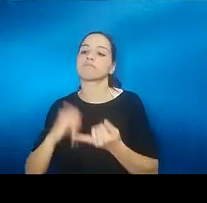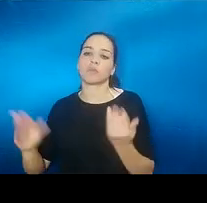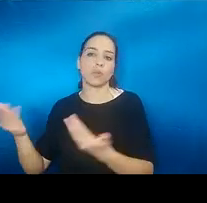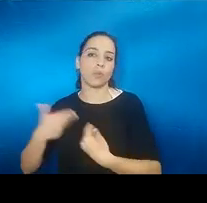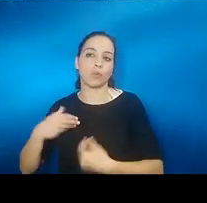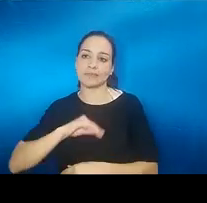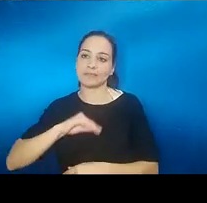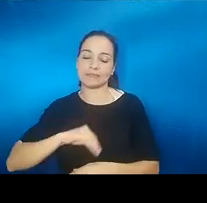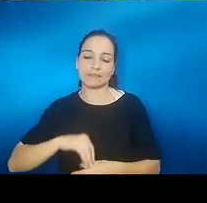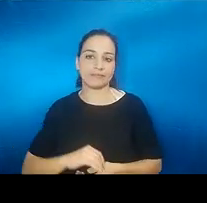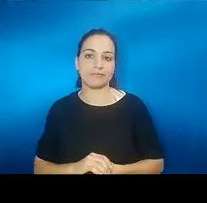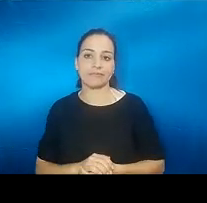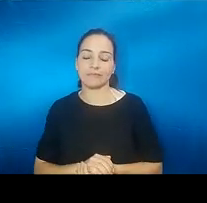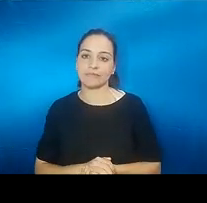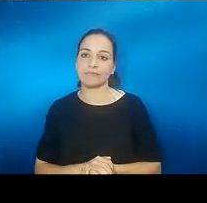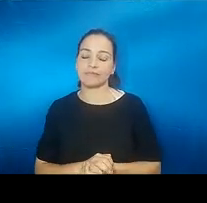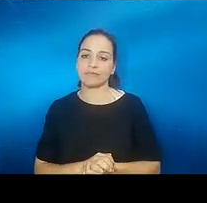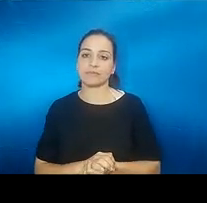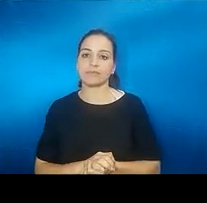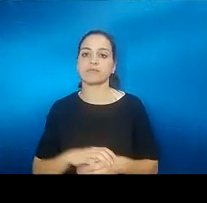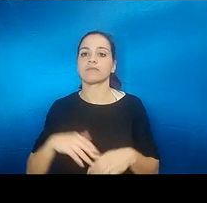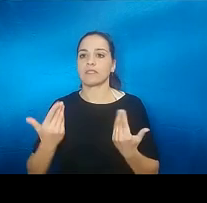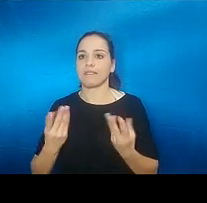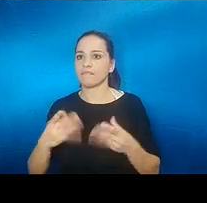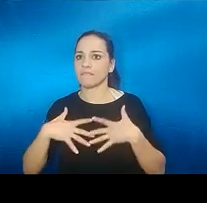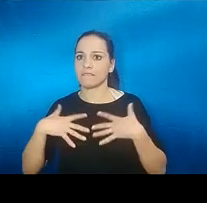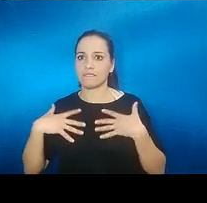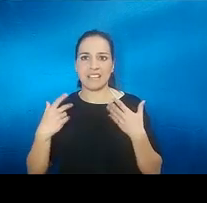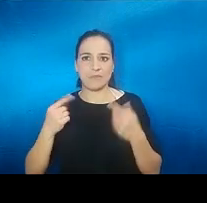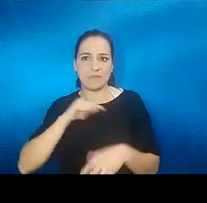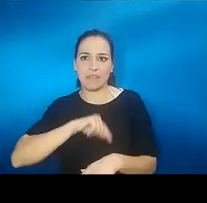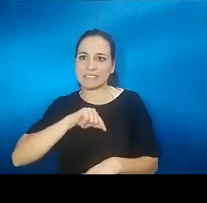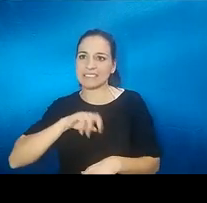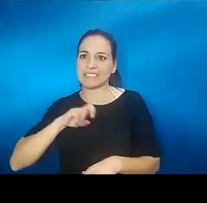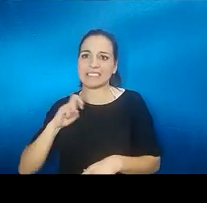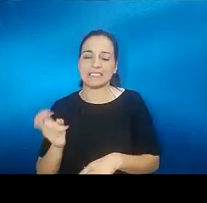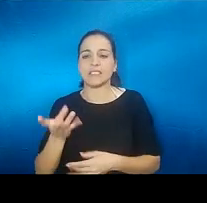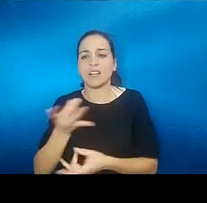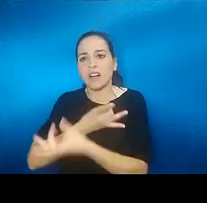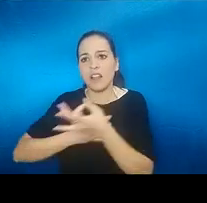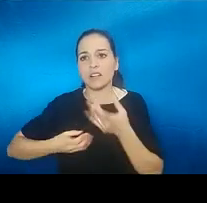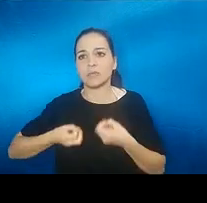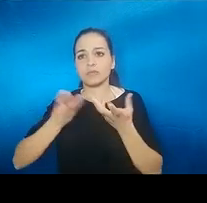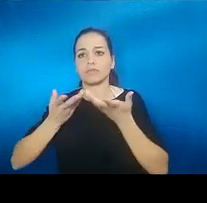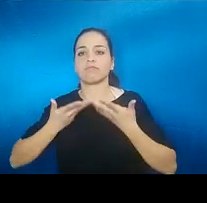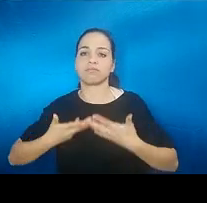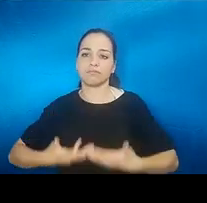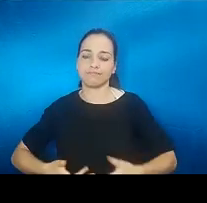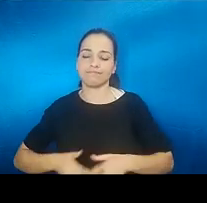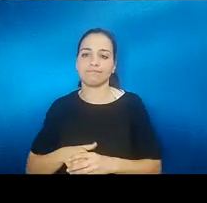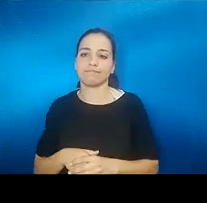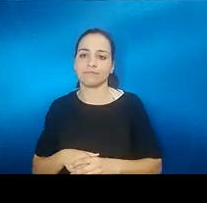Todo ese conjunto de emociones por dentro poder compartirlas. Y bueno,